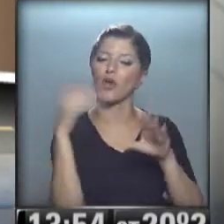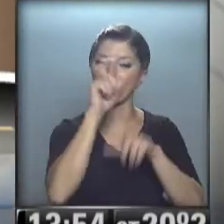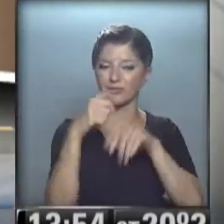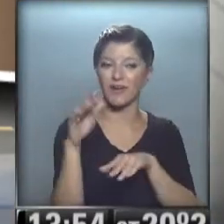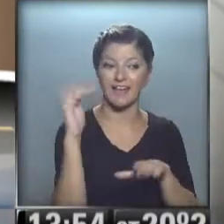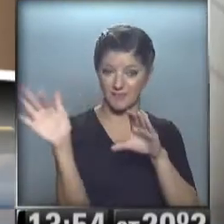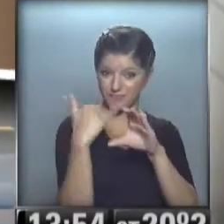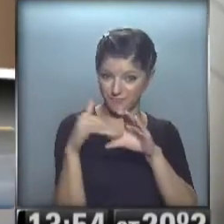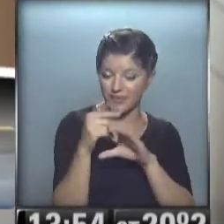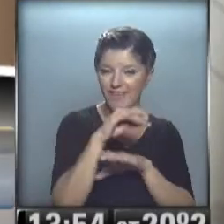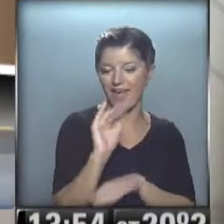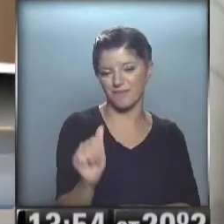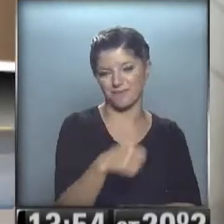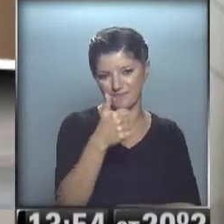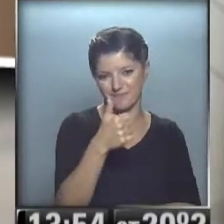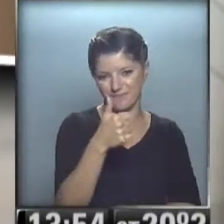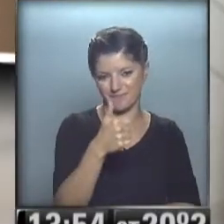comunicaron con nosotros y acertaron.